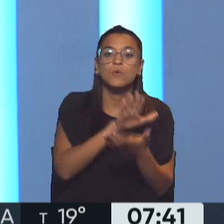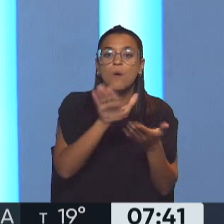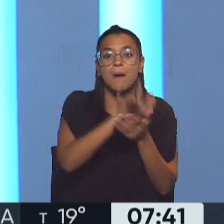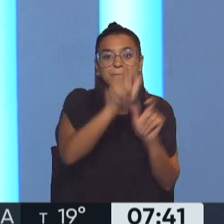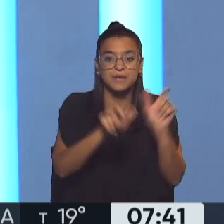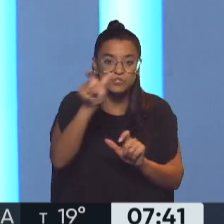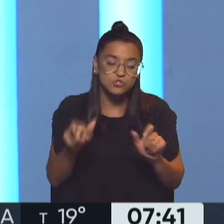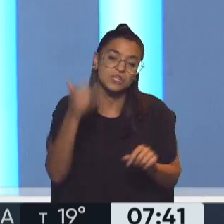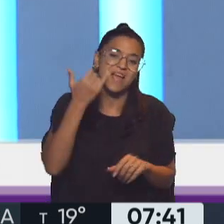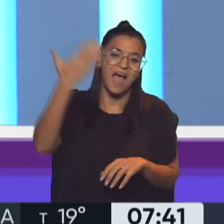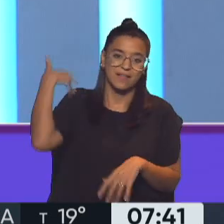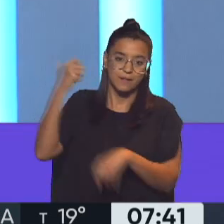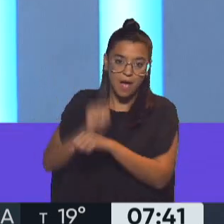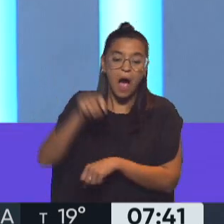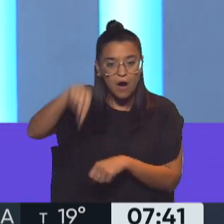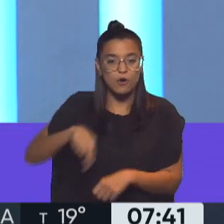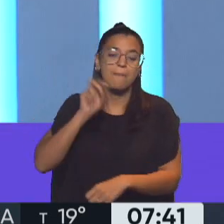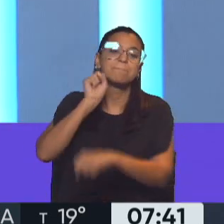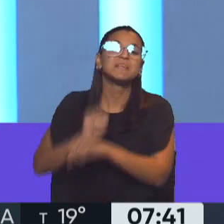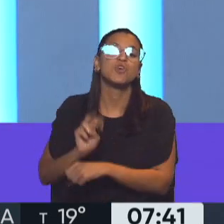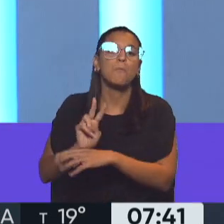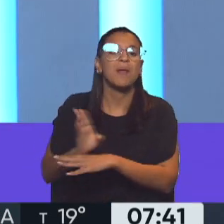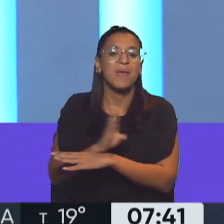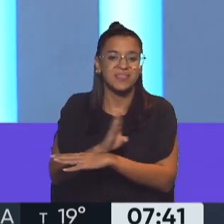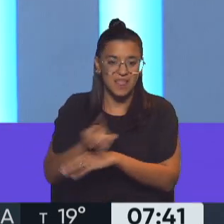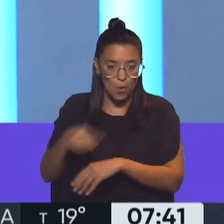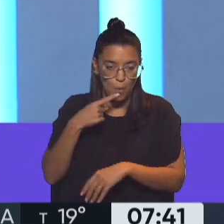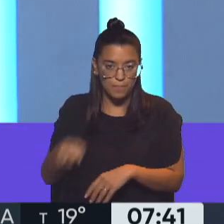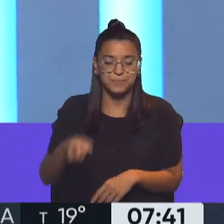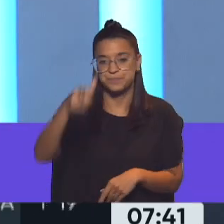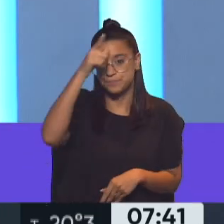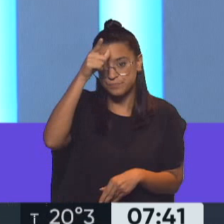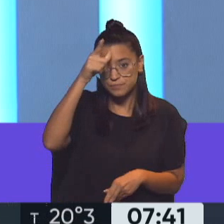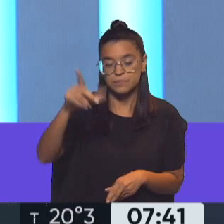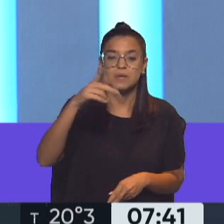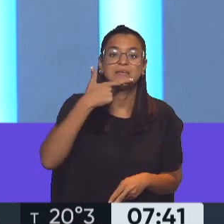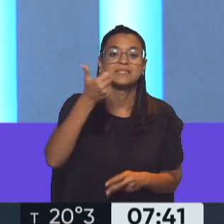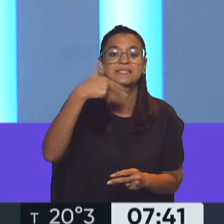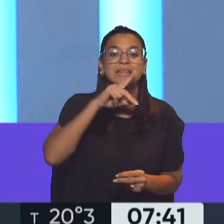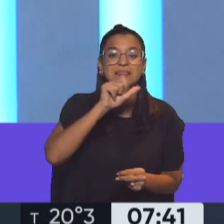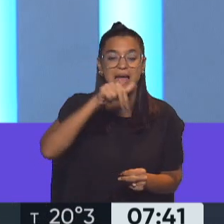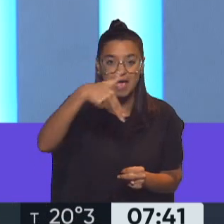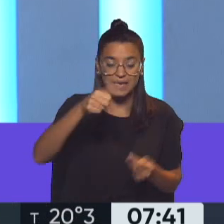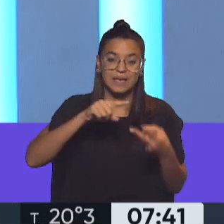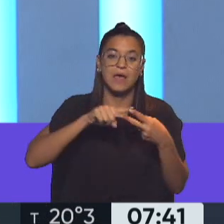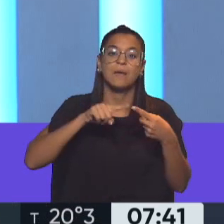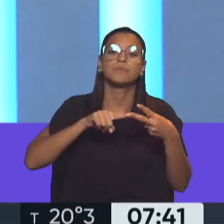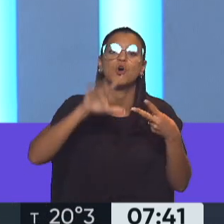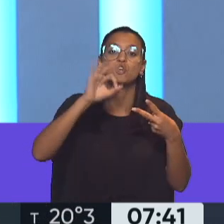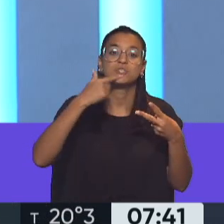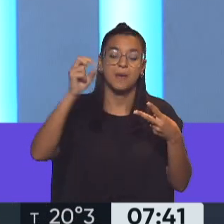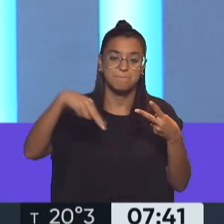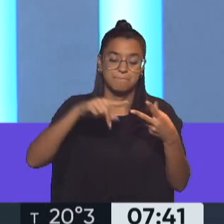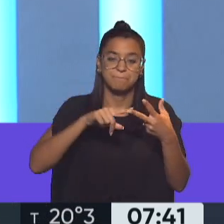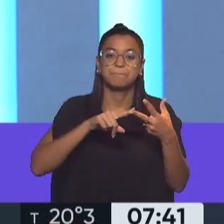que ya estaban detenidos, ahora están con prisión preventiva, son el comisario inspector Daniel Santana, el comisario Rodolfo Sam, el